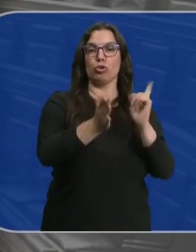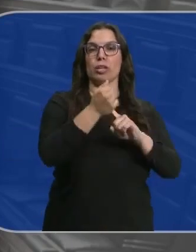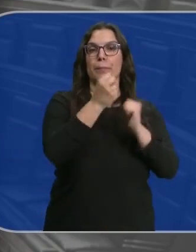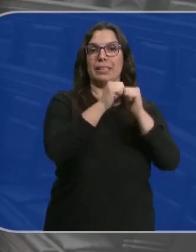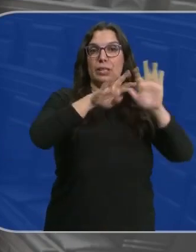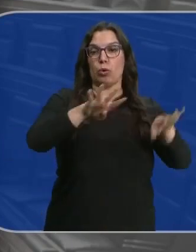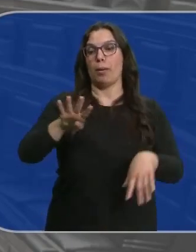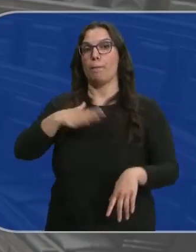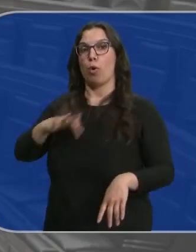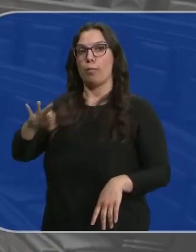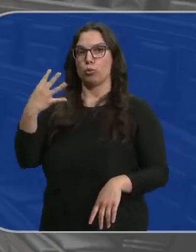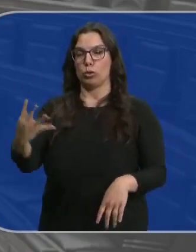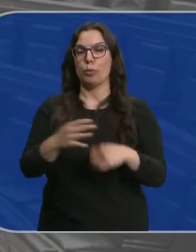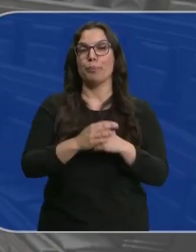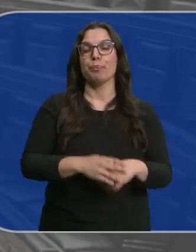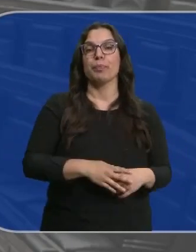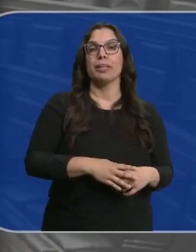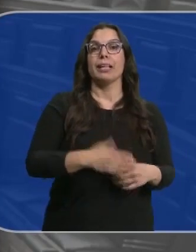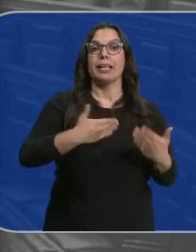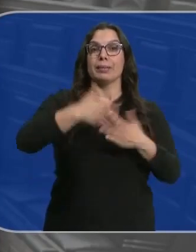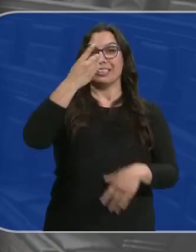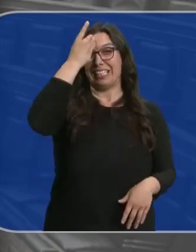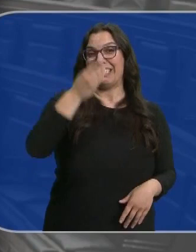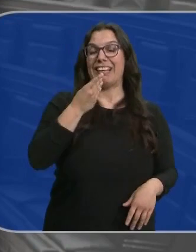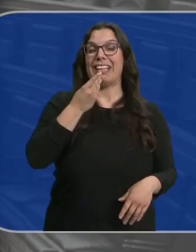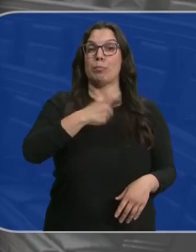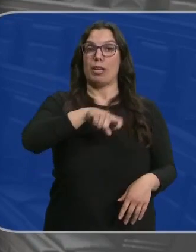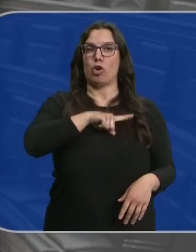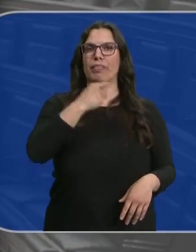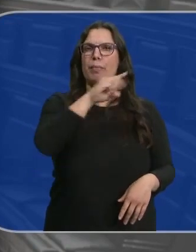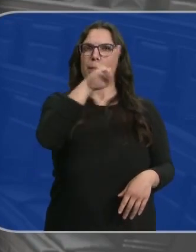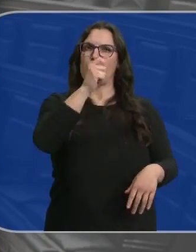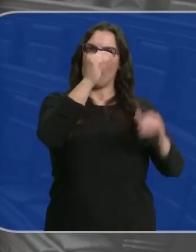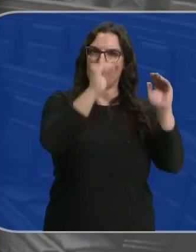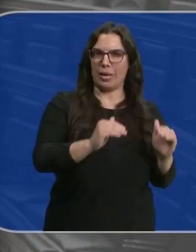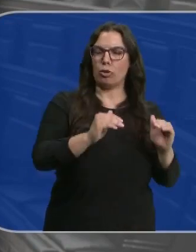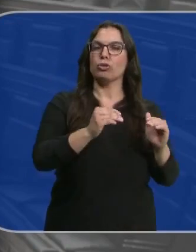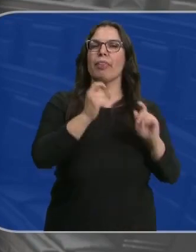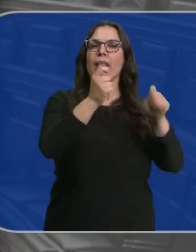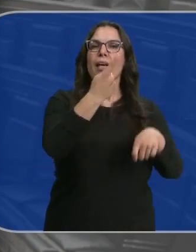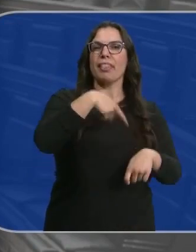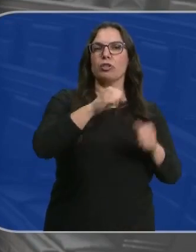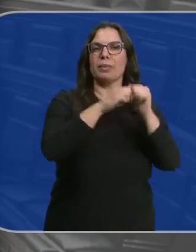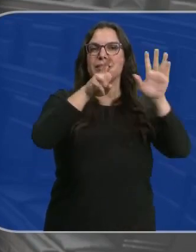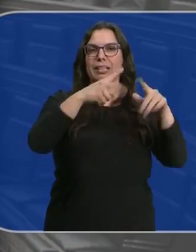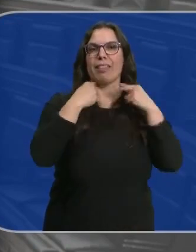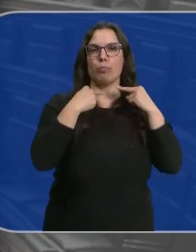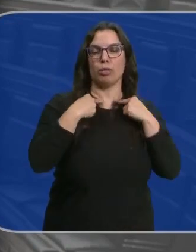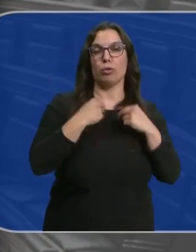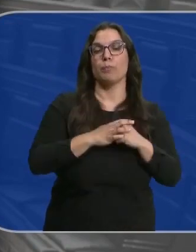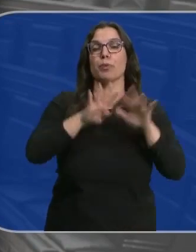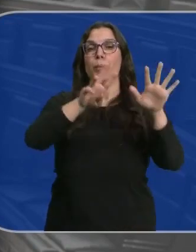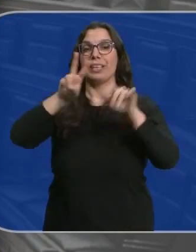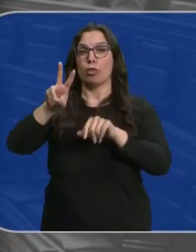29 y Podemos con 4. El digital El Español rebaja algo las expectativas del PP, al que le otorga 127 diputados.